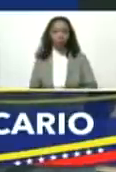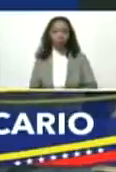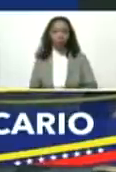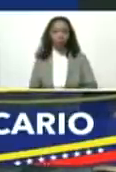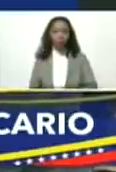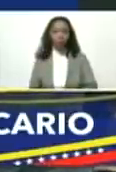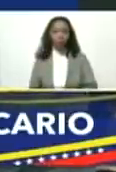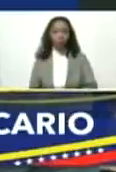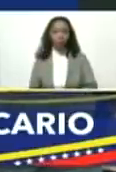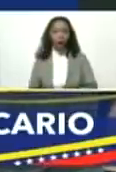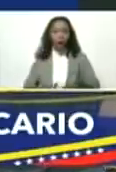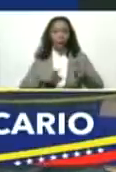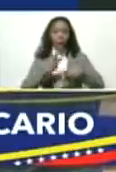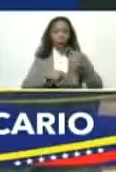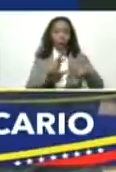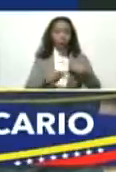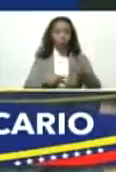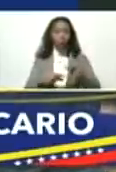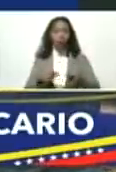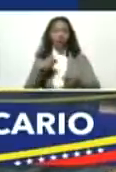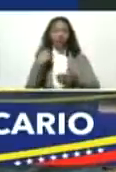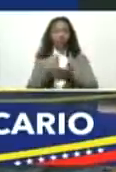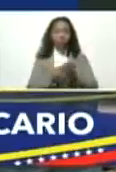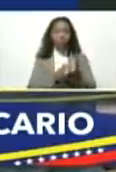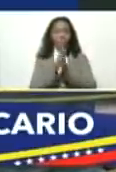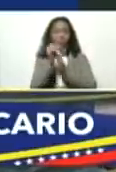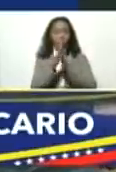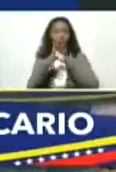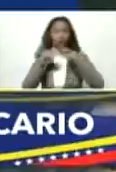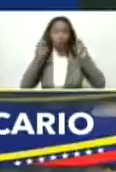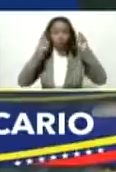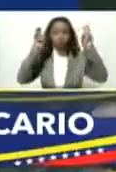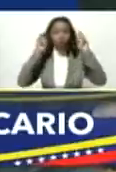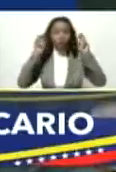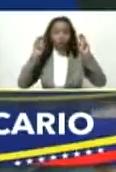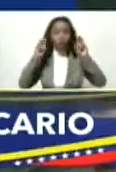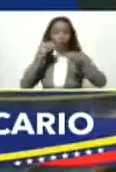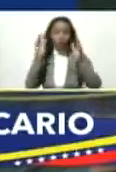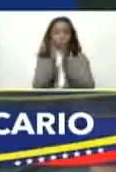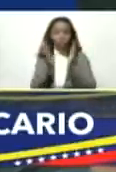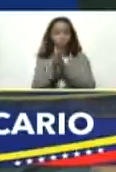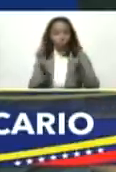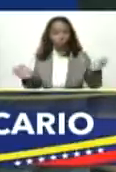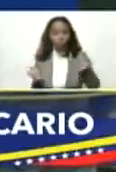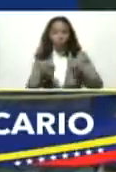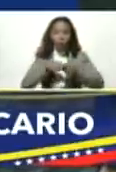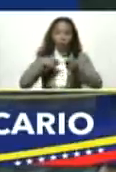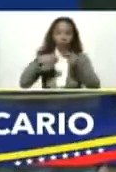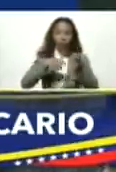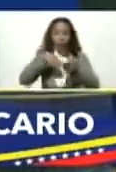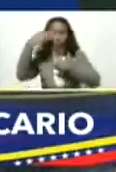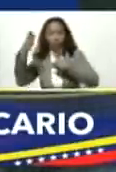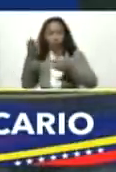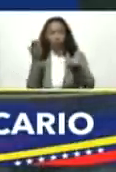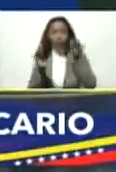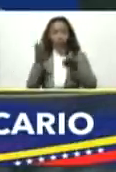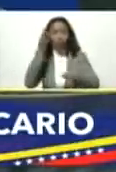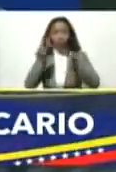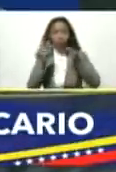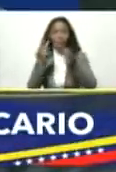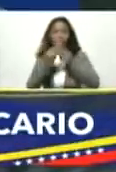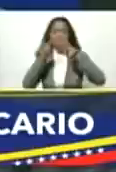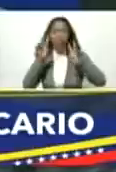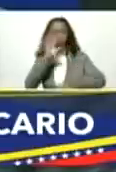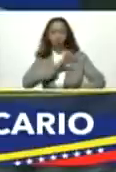a la producción a la manufactura emprendimiento en todos los sectores fomento a las exportaciones estabilidad jurídica y paz social